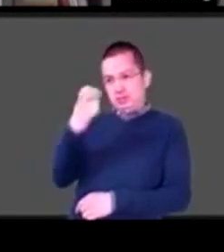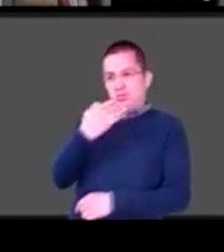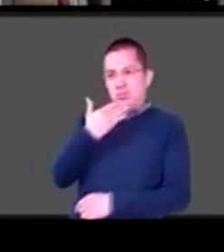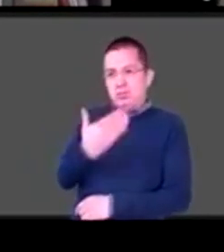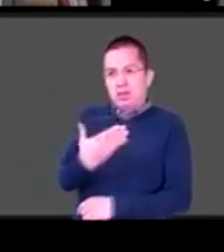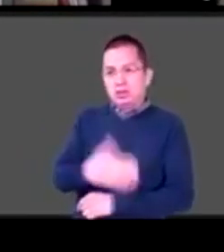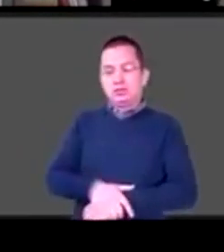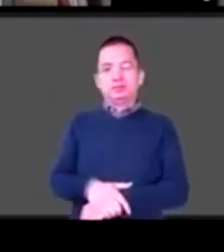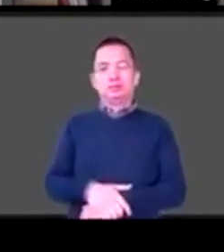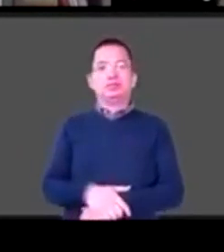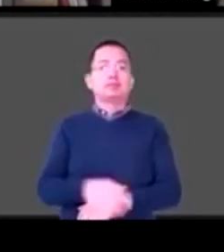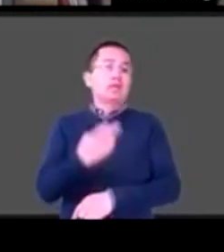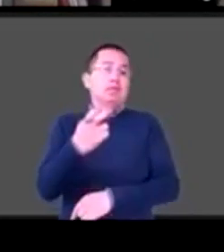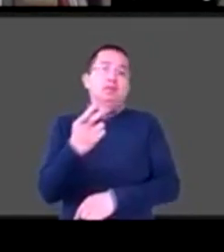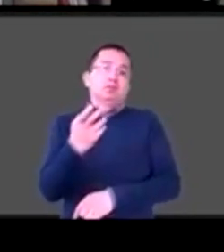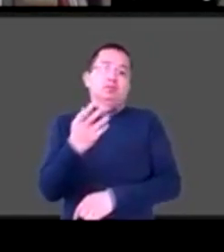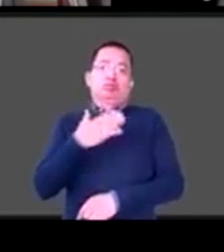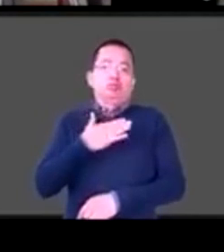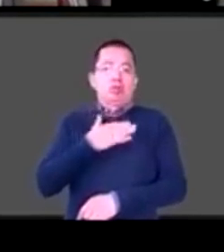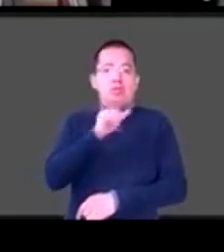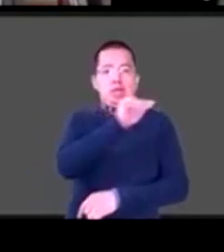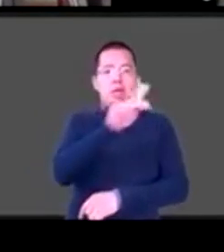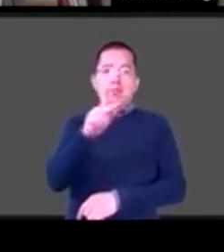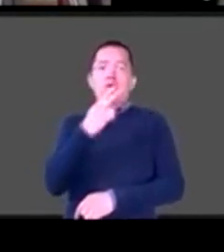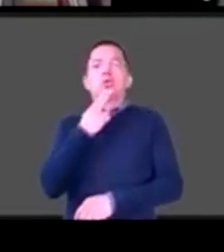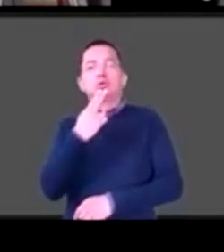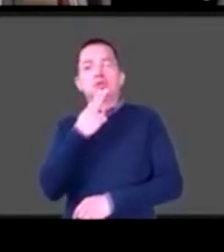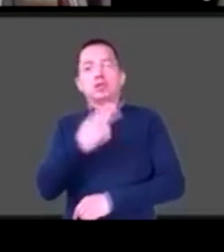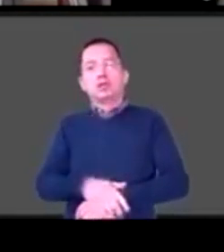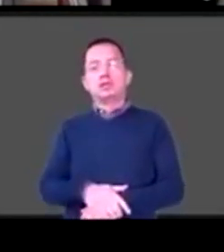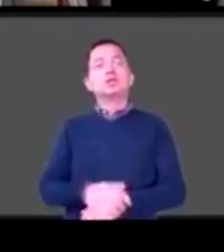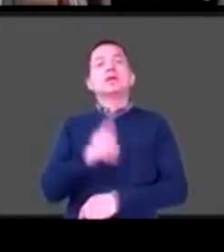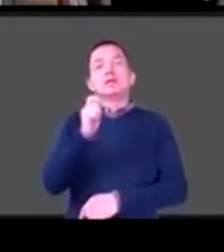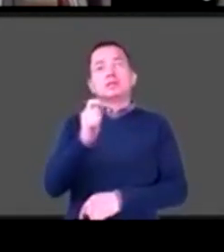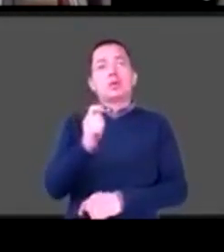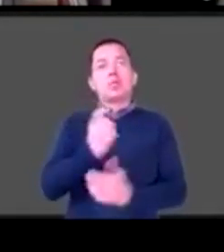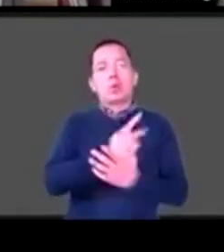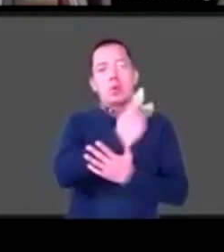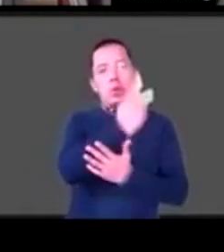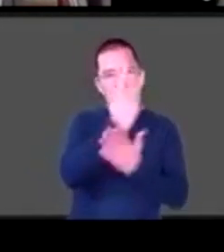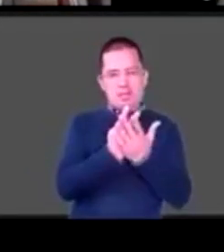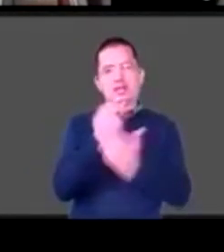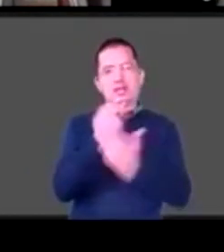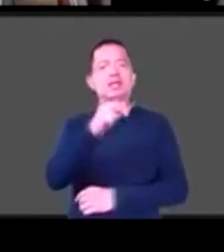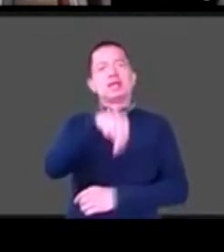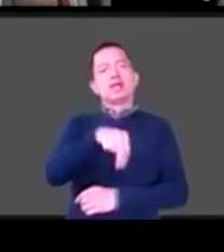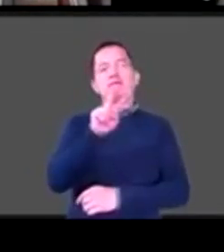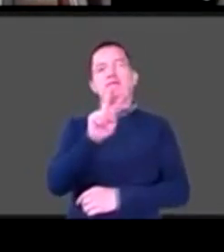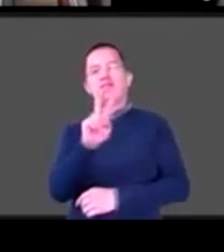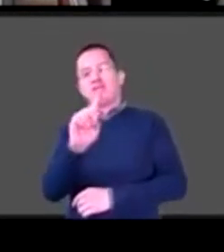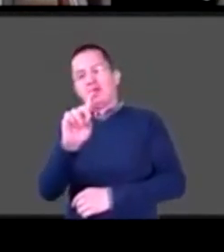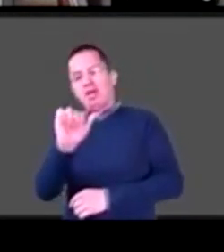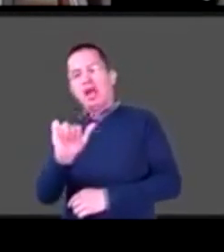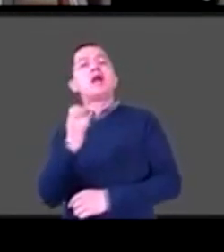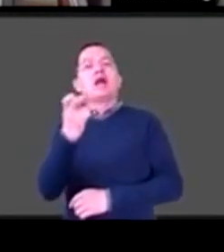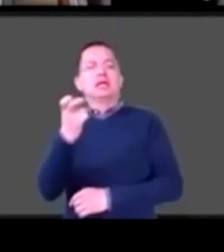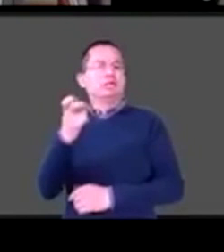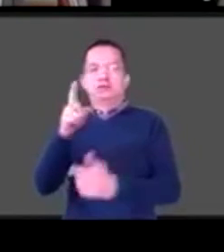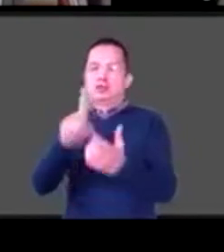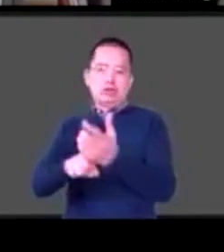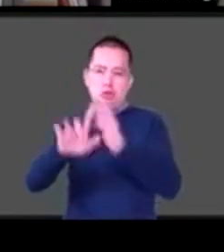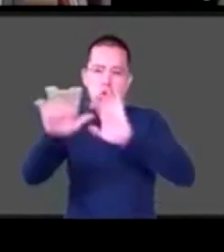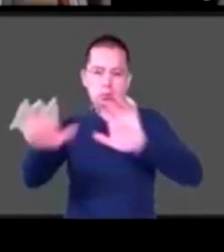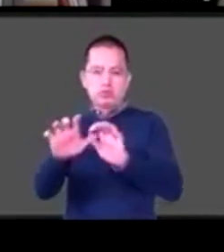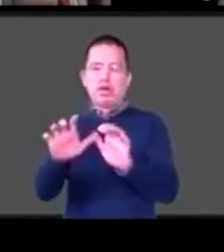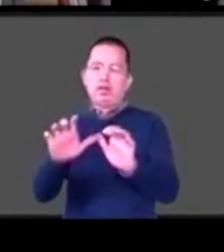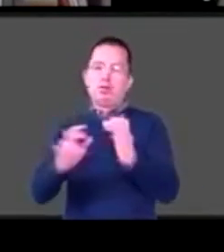Y, bueno, pues, esas son las aplicaciones que yo ocupo. Yo uso un programa que se llama NVDA en la computadora, que es un software libre, por cierto.